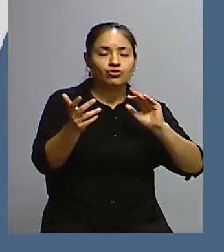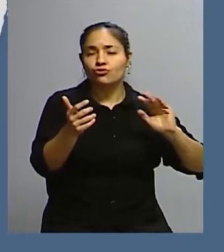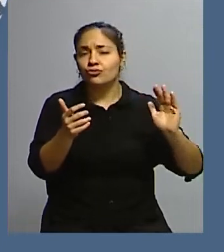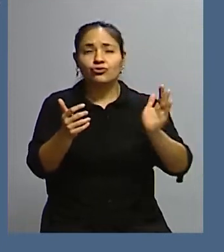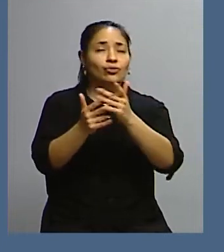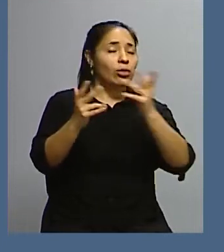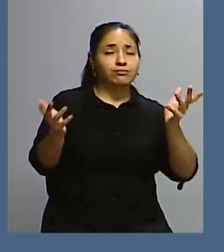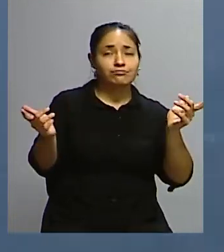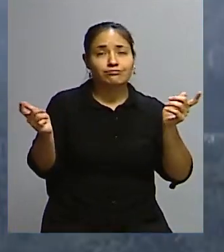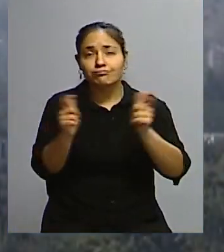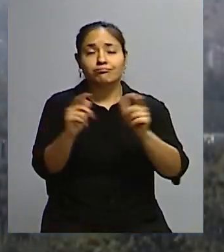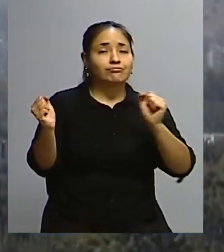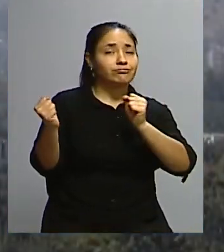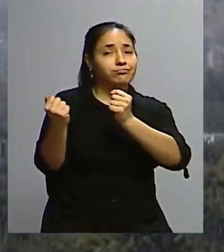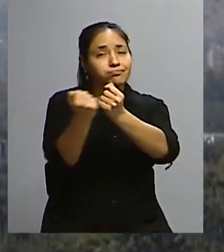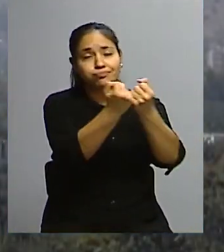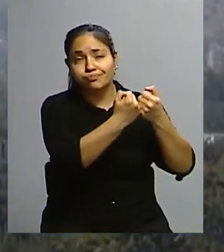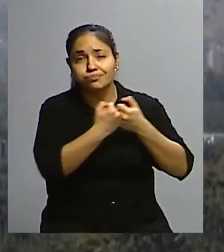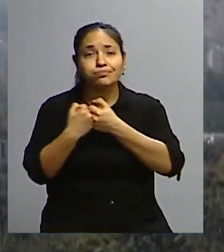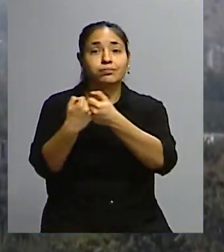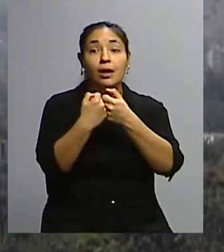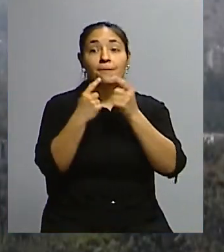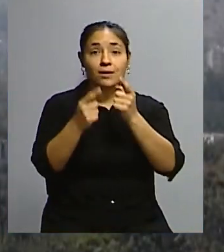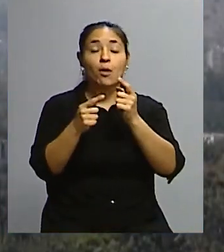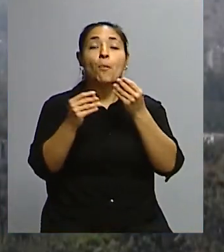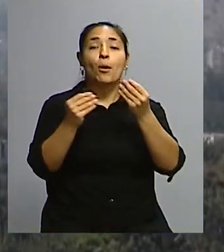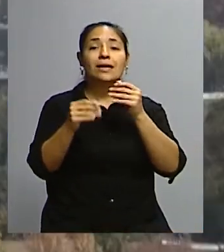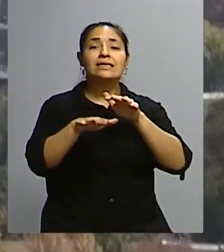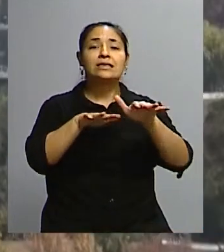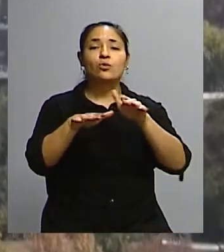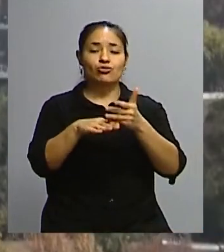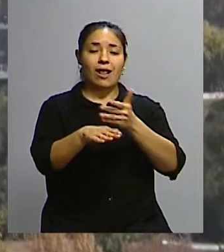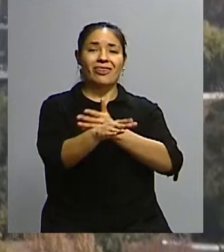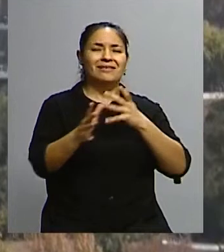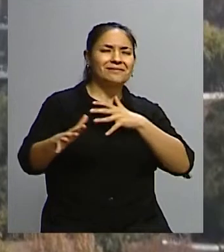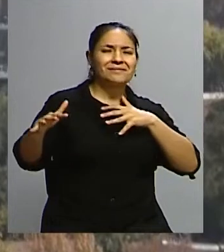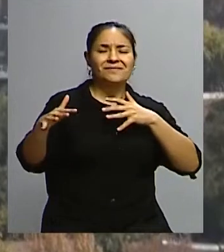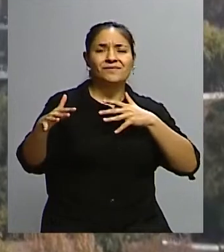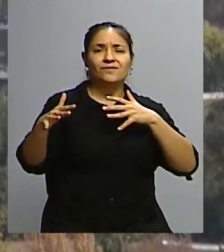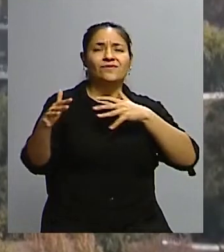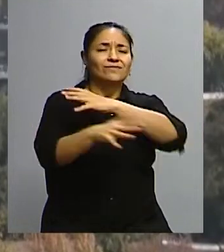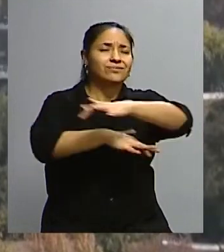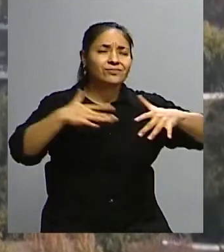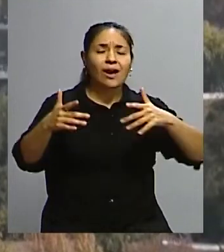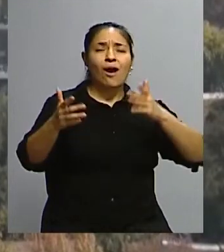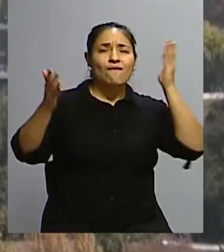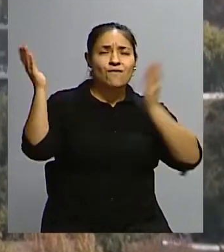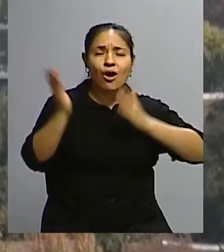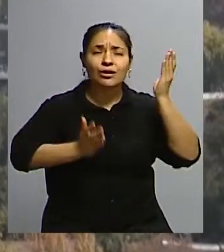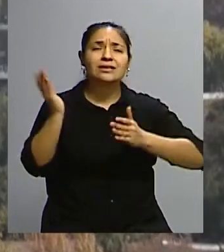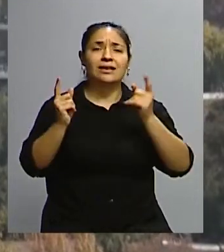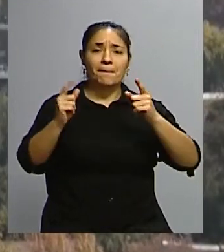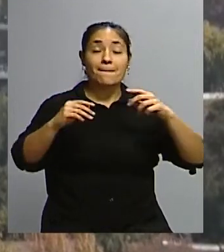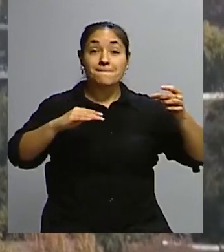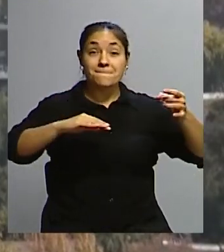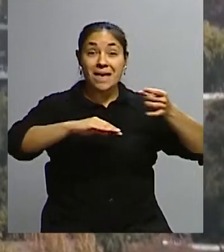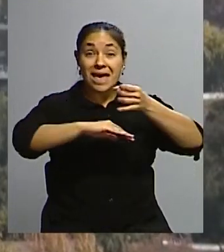una vez que se produce estos hechos de violencia que comienzan con explosiones en el metro y con una reivindicación